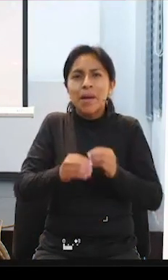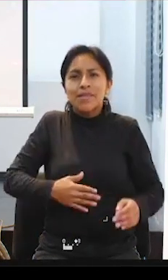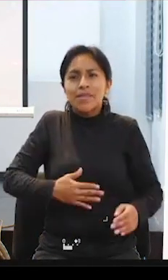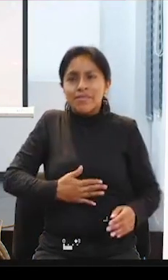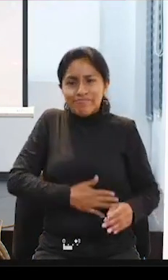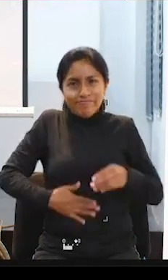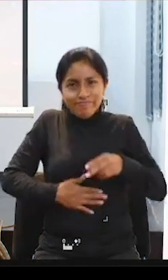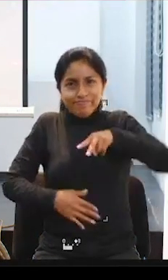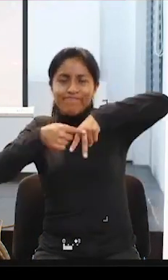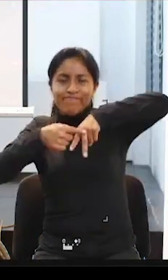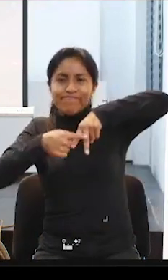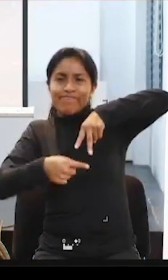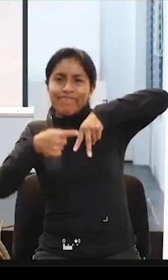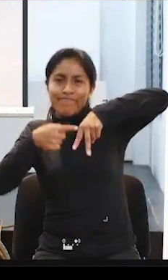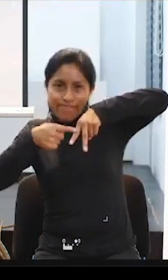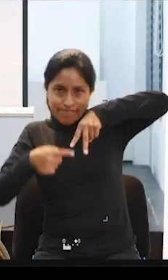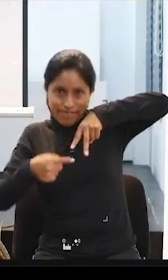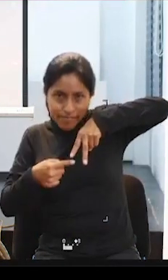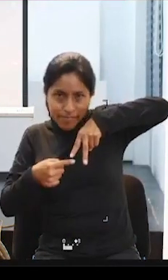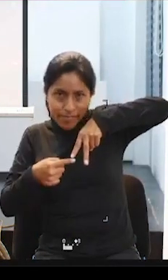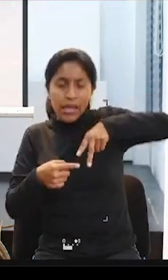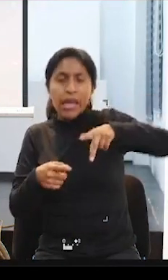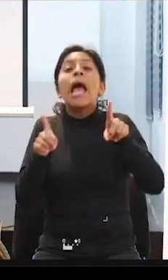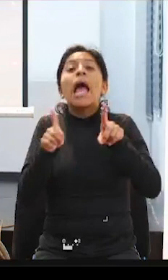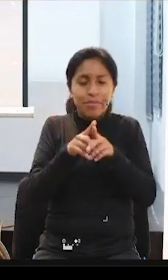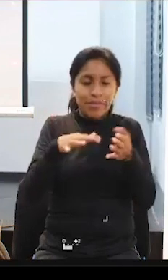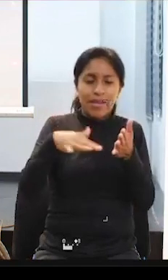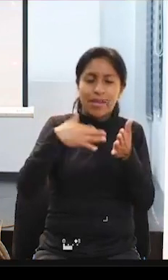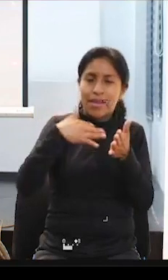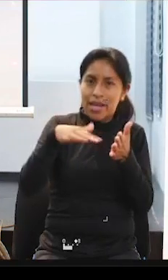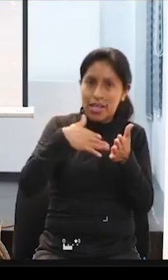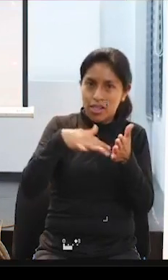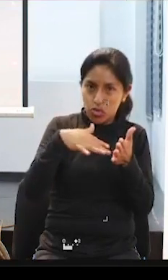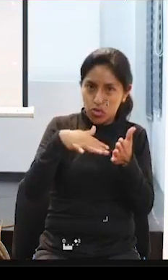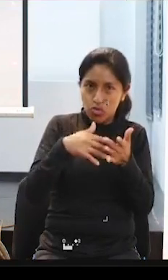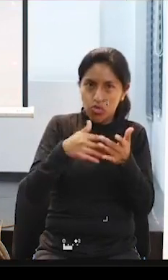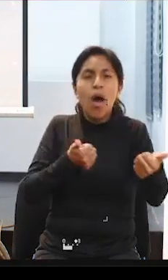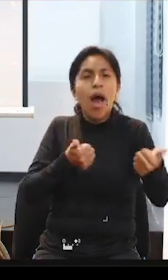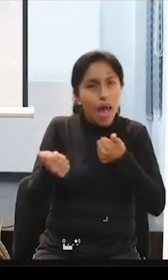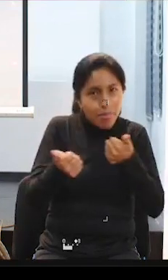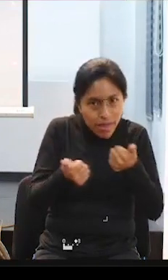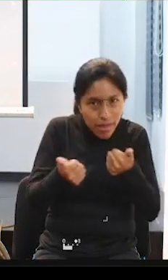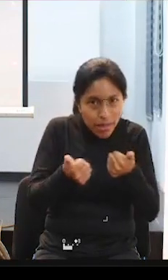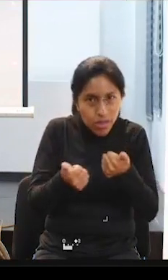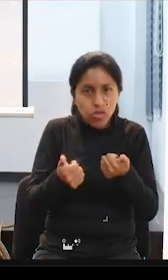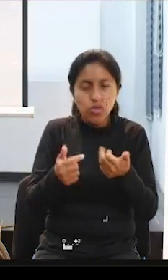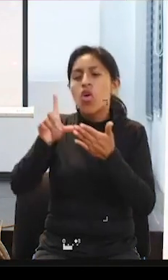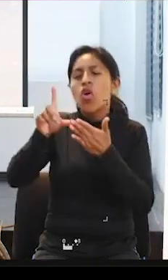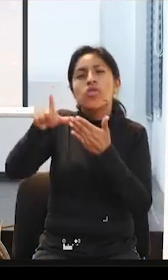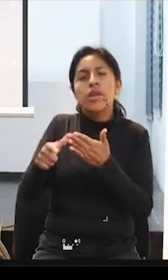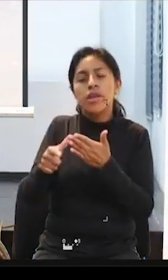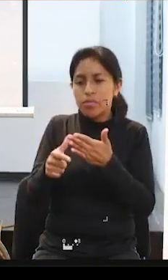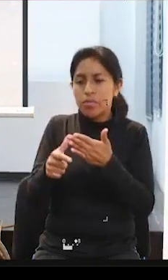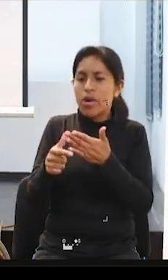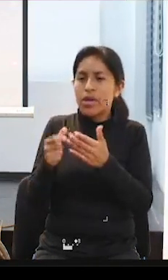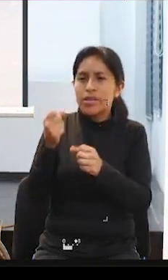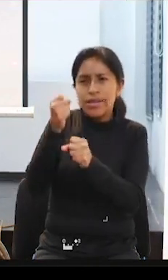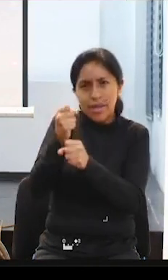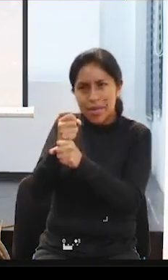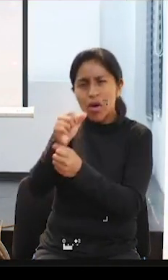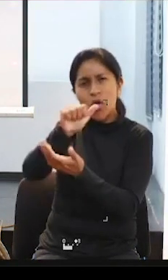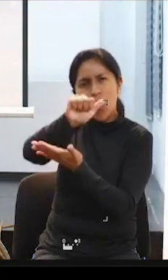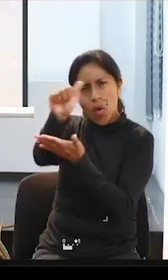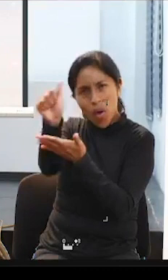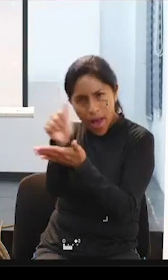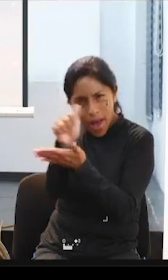Estudió administración, un grado medio de artes. Luego trabajó como maquetista gráfica, como telefonista